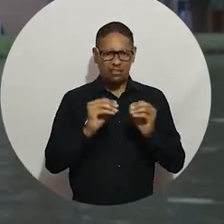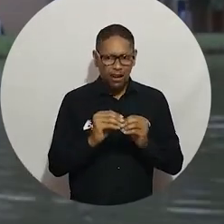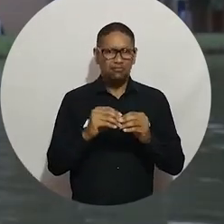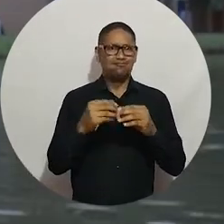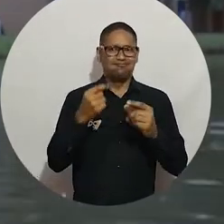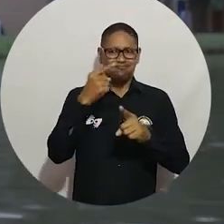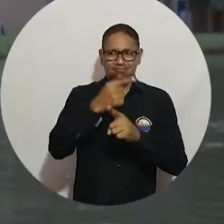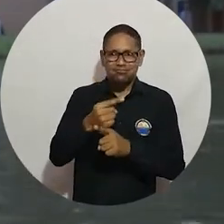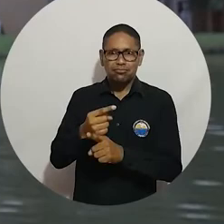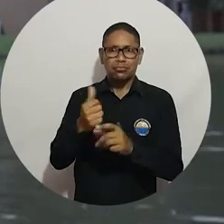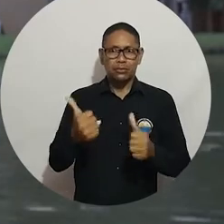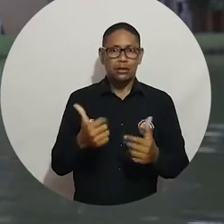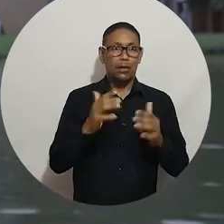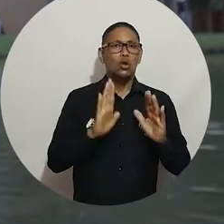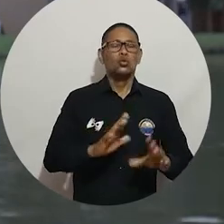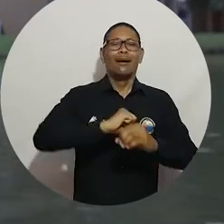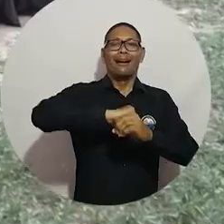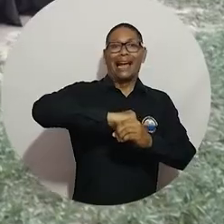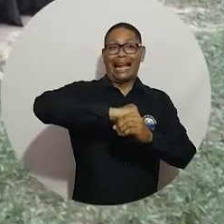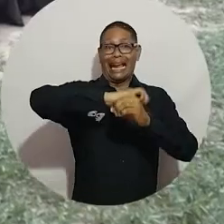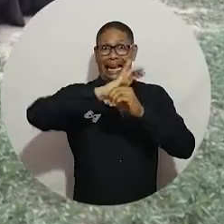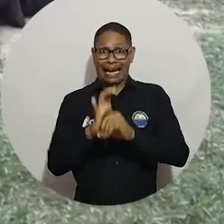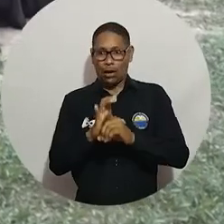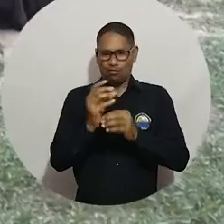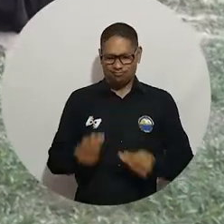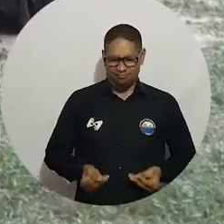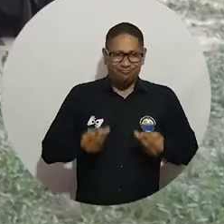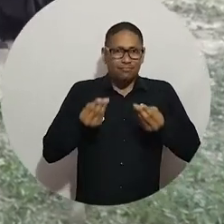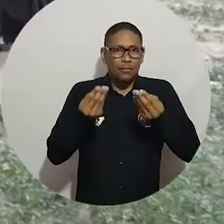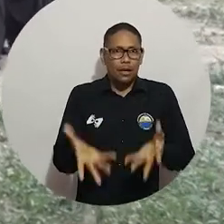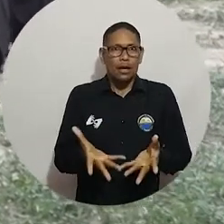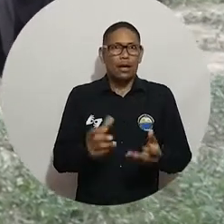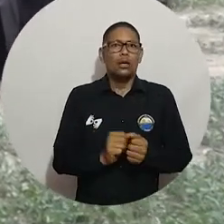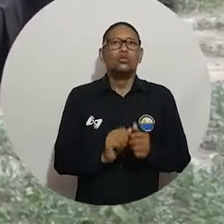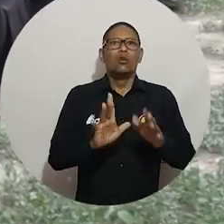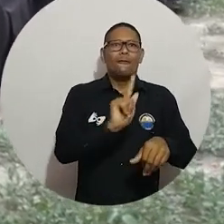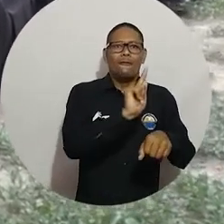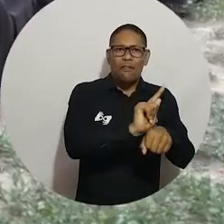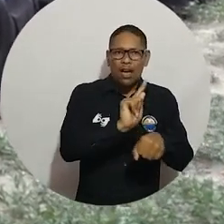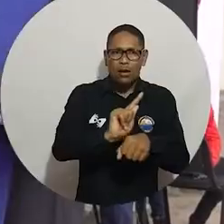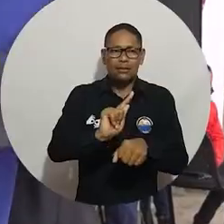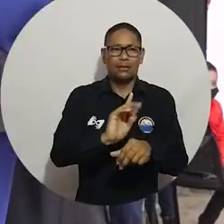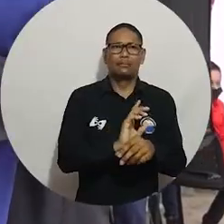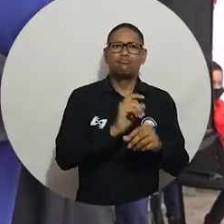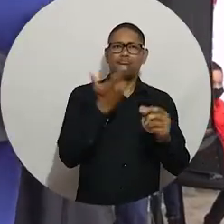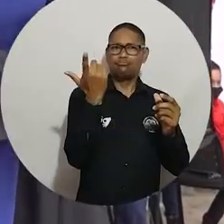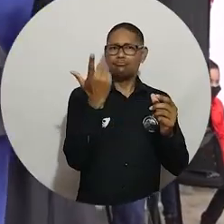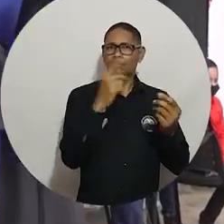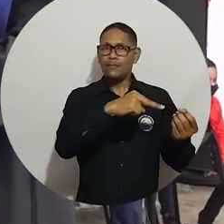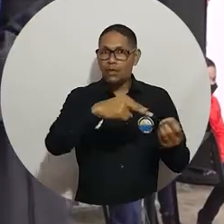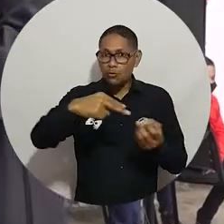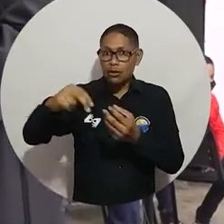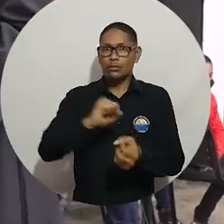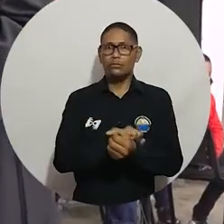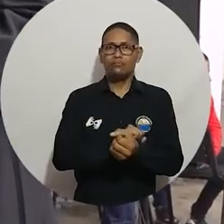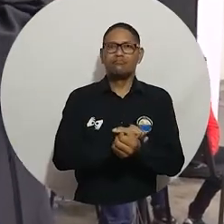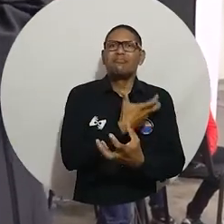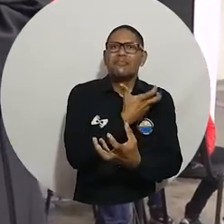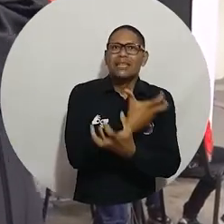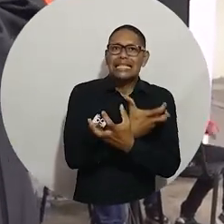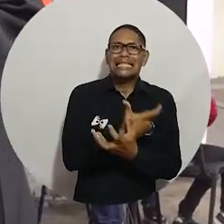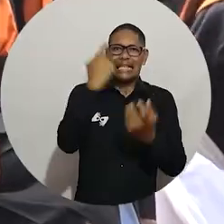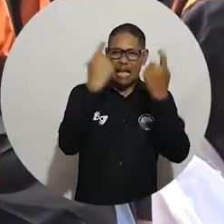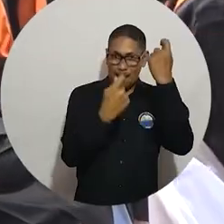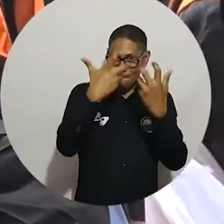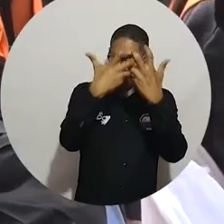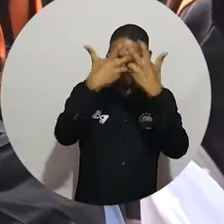porque la Universidad me da esta oportunidad. Los nuevos profesionales, tecnólogos y técnicos hacen parte de diferentes programas que